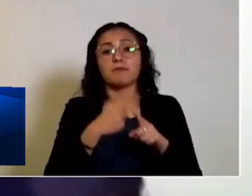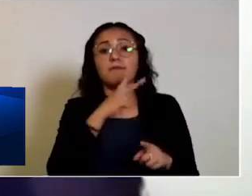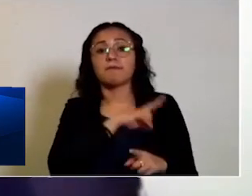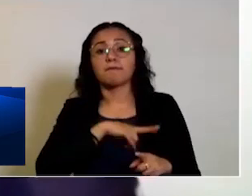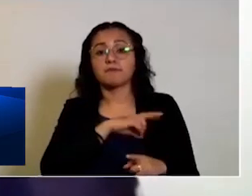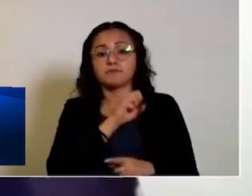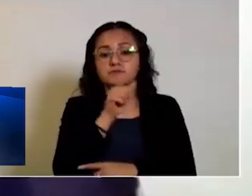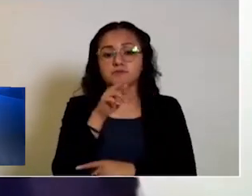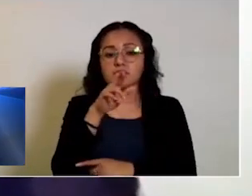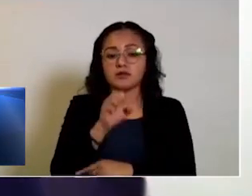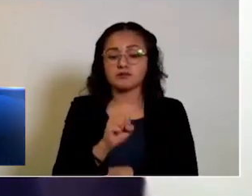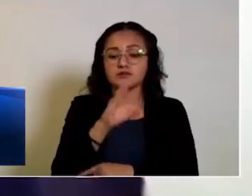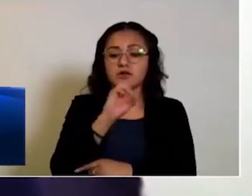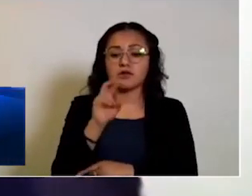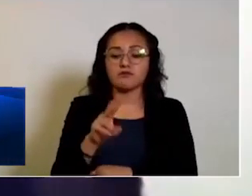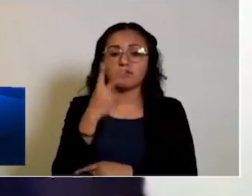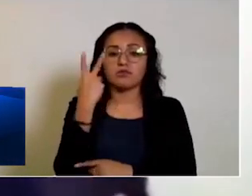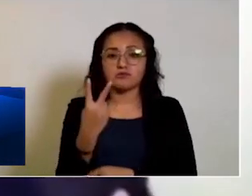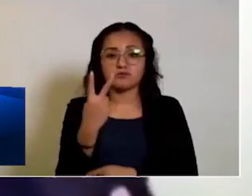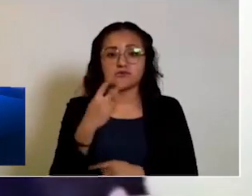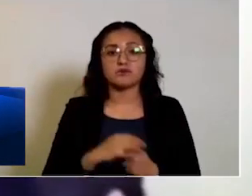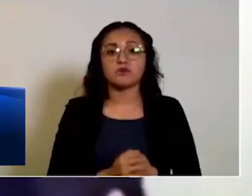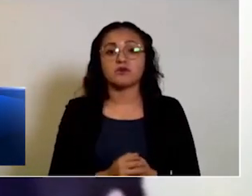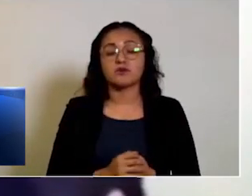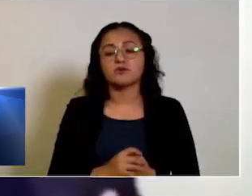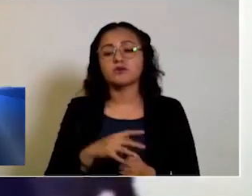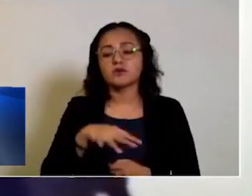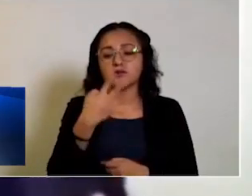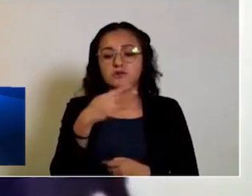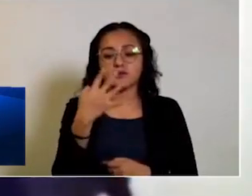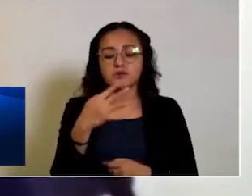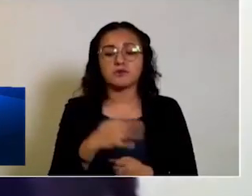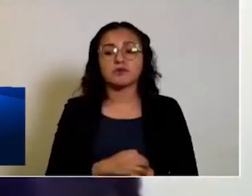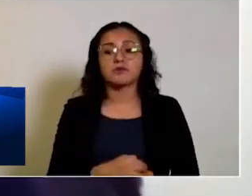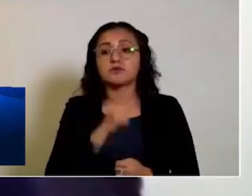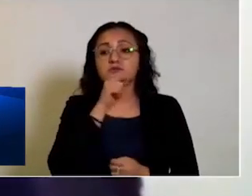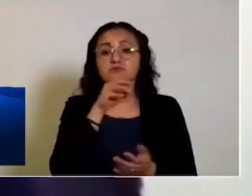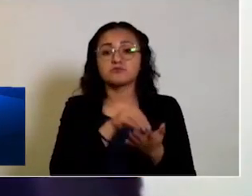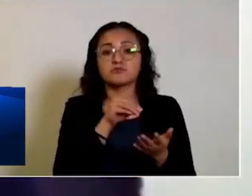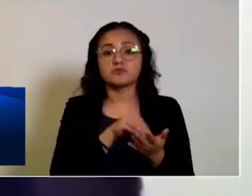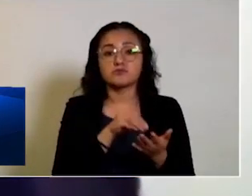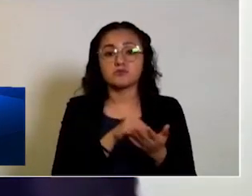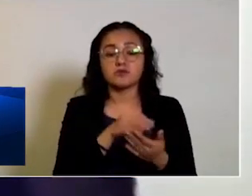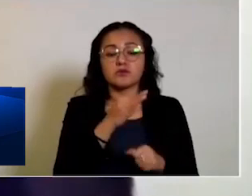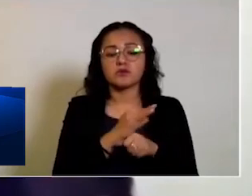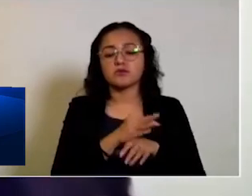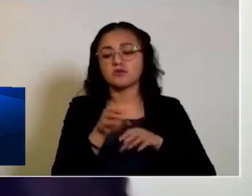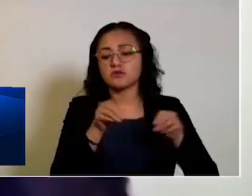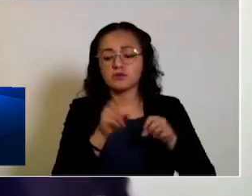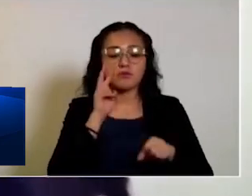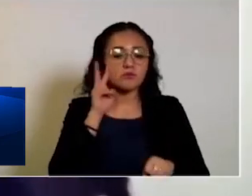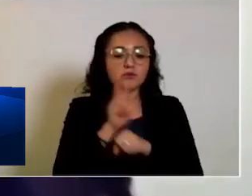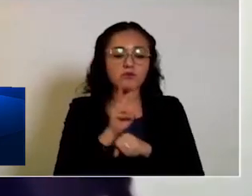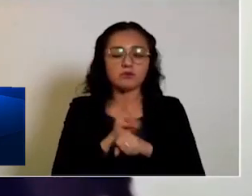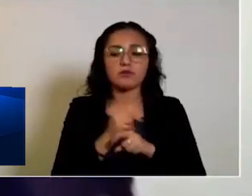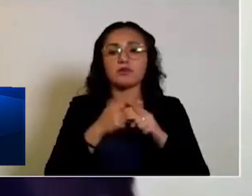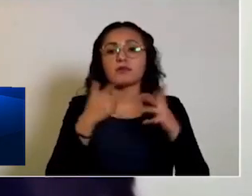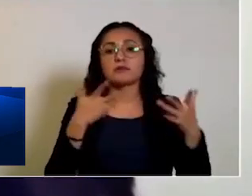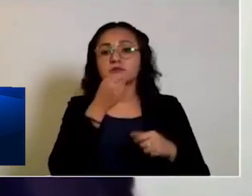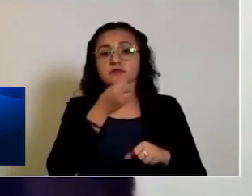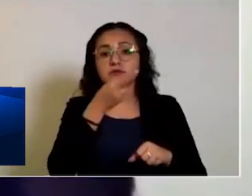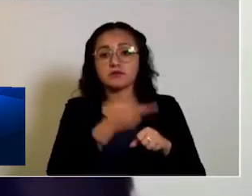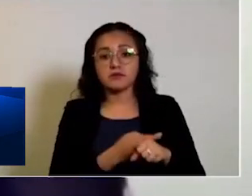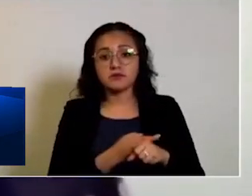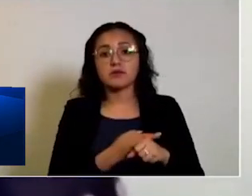virus SARS-CoV-2. Décimo cuarto, se mantendrán también los operativos de supervisión que llevan a cabo las